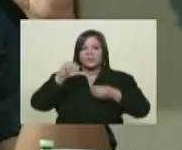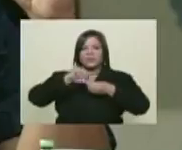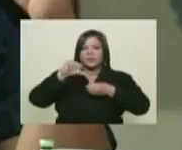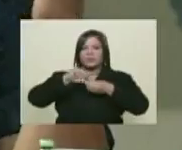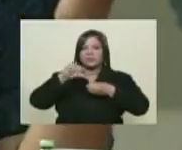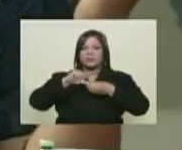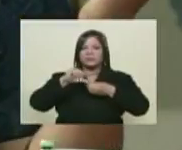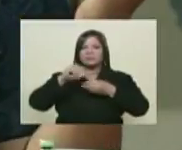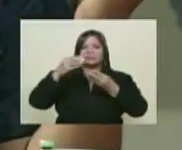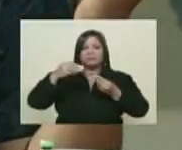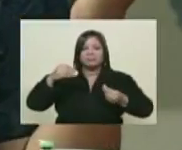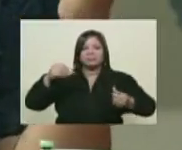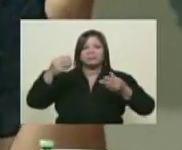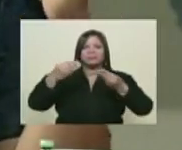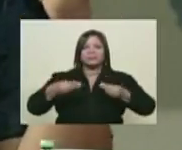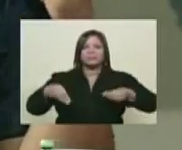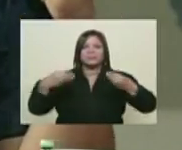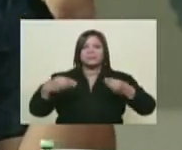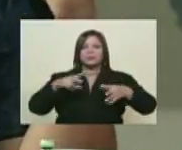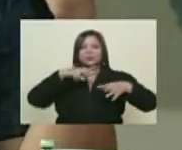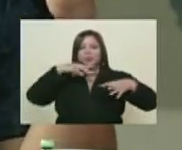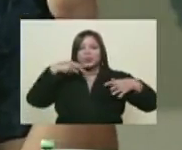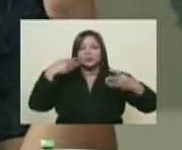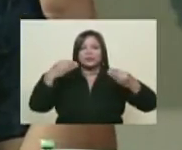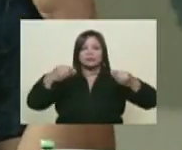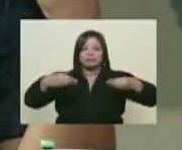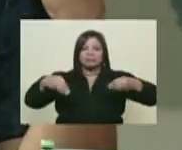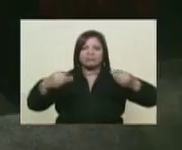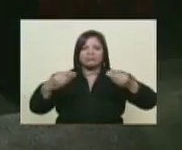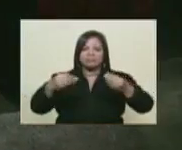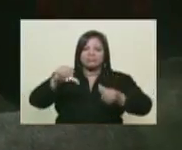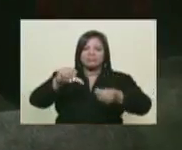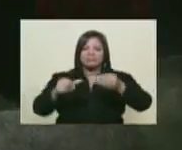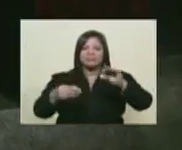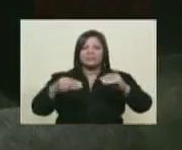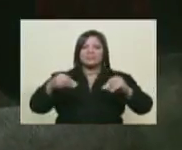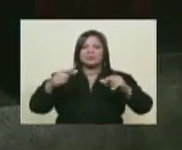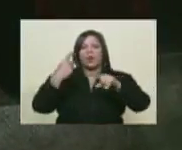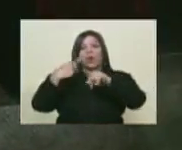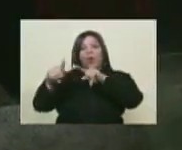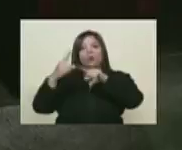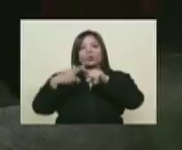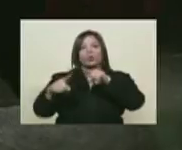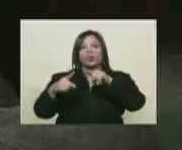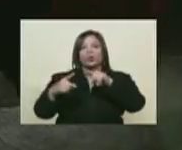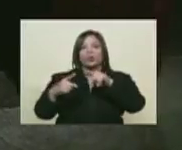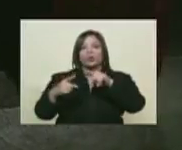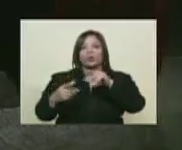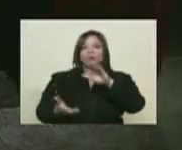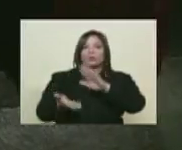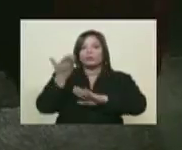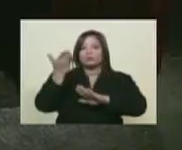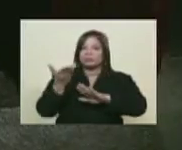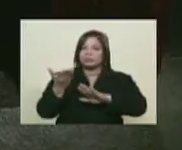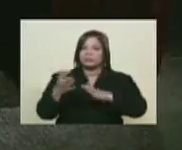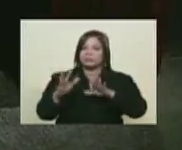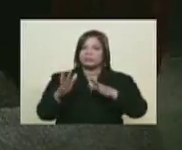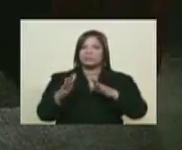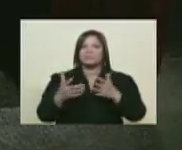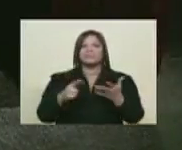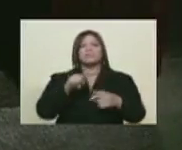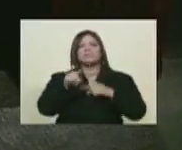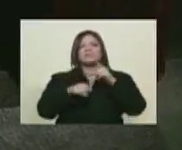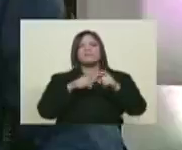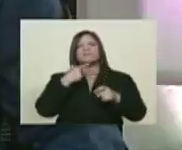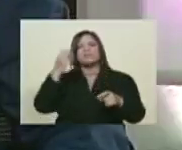liviano. Es dulce. el de la canasta. Sí, sí, hay otros que tienen un grado API un poco más elevado. ¿Y qué te dice,